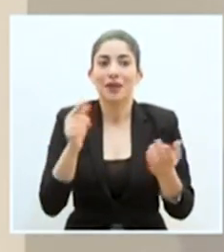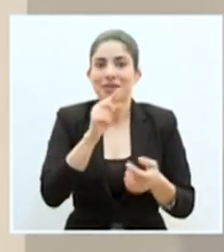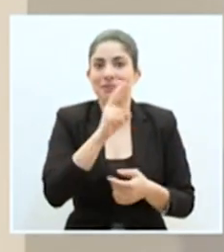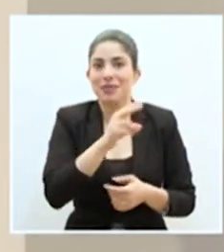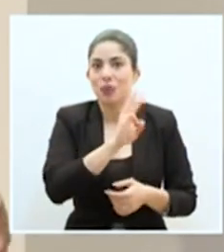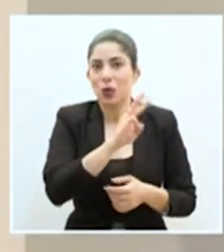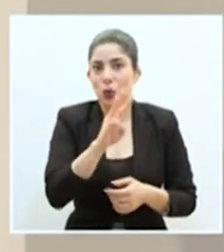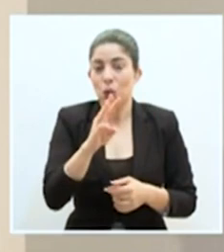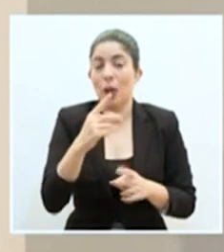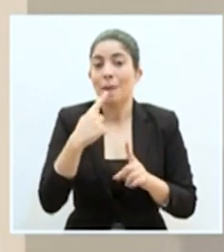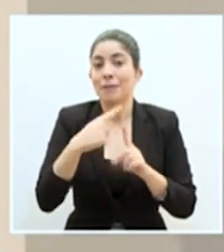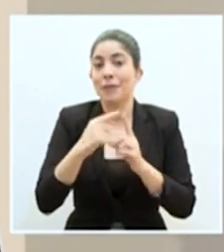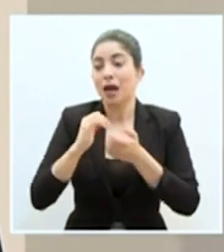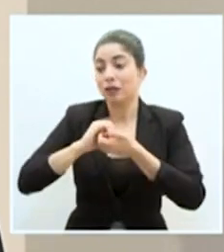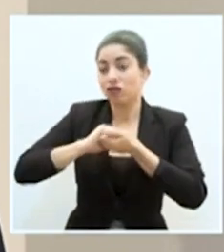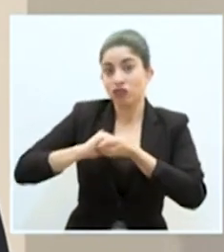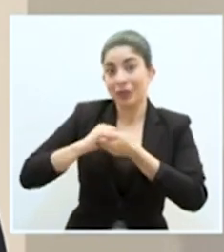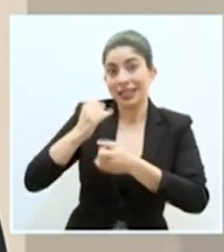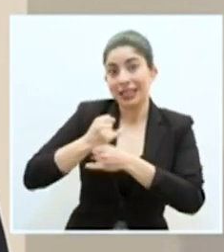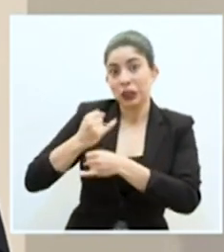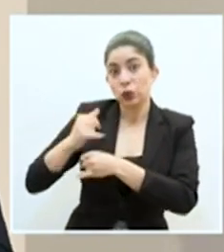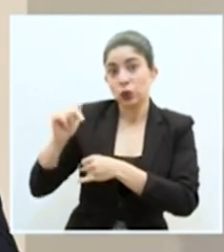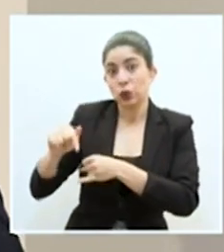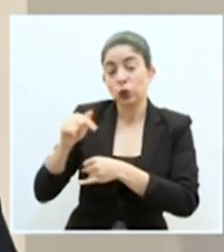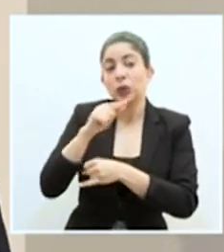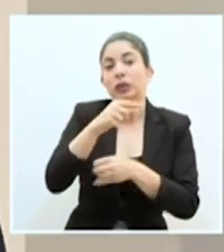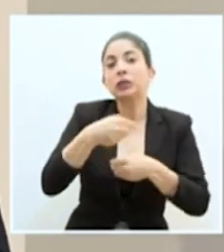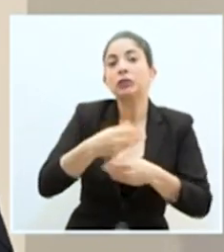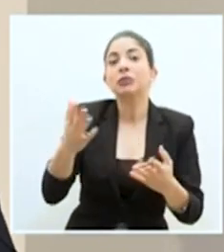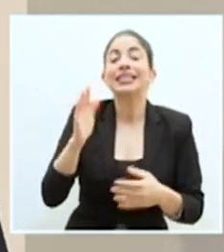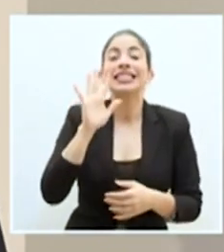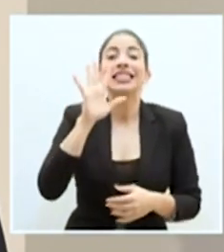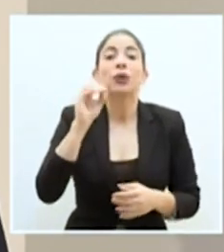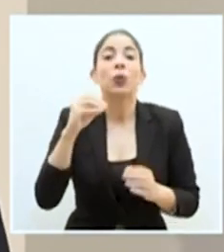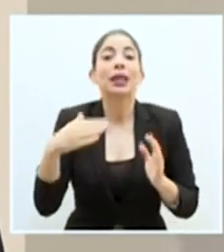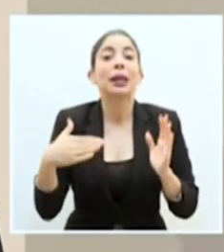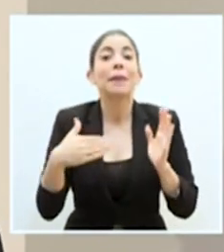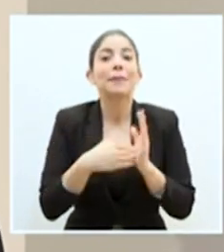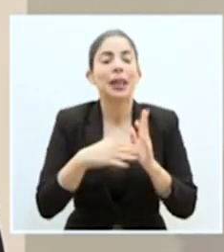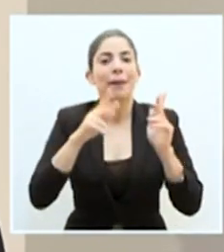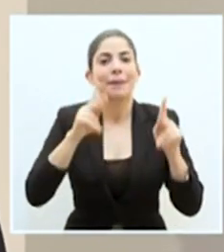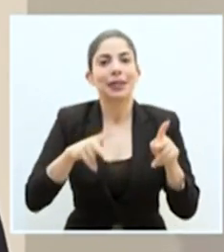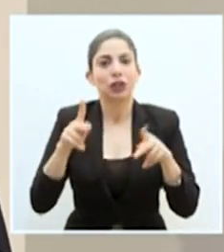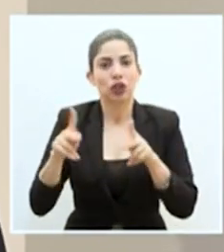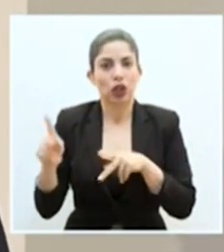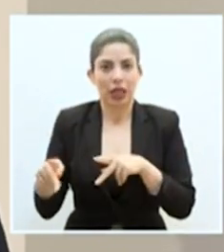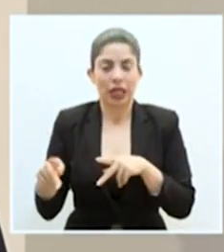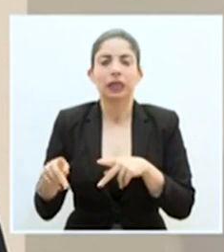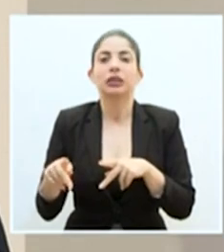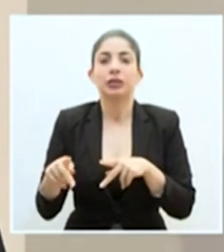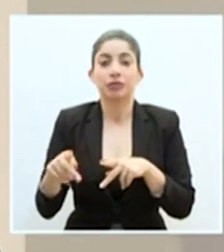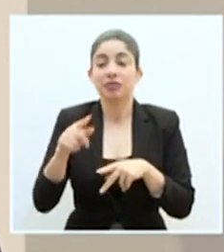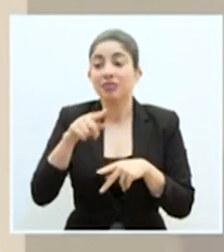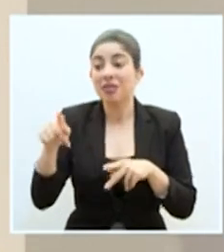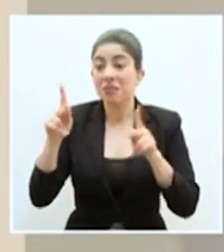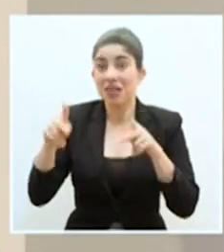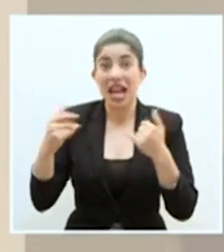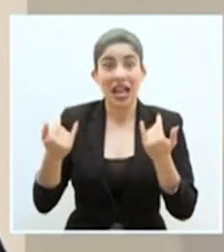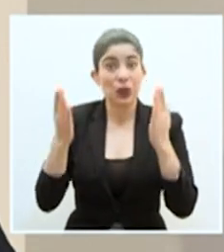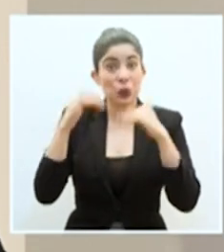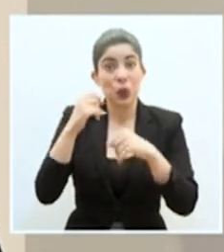plataforma y en la alianza con las instituciones a 50 mil personas que hayan quedado